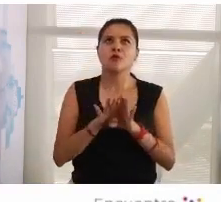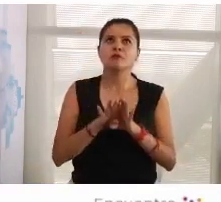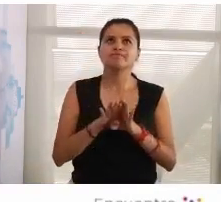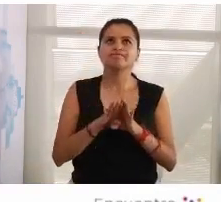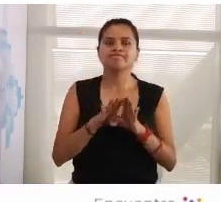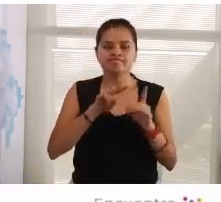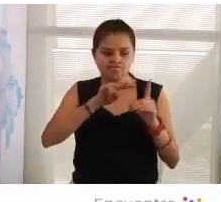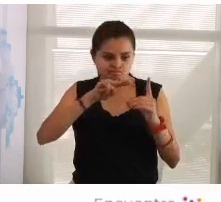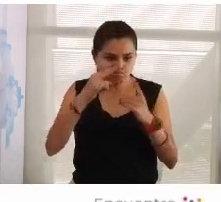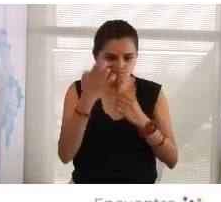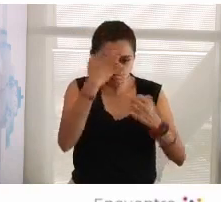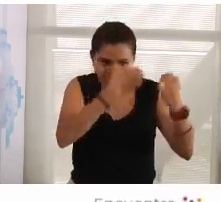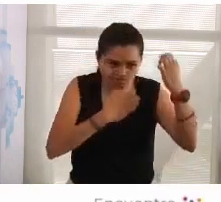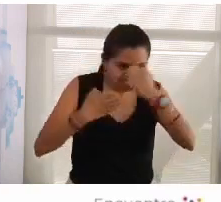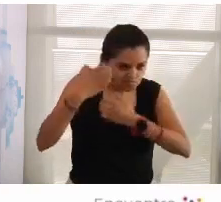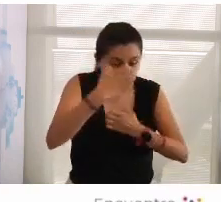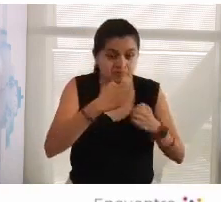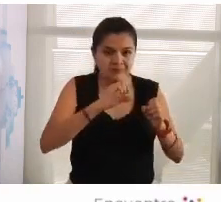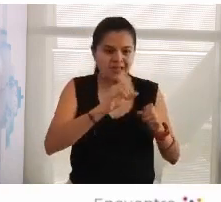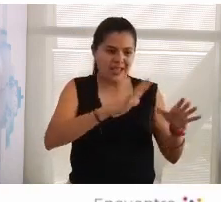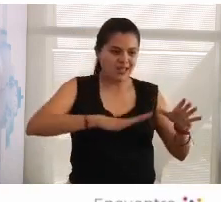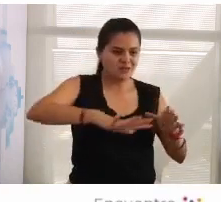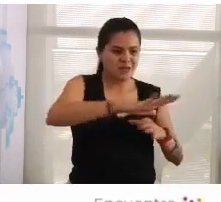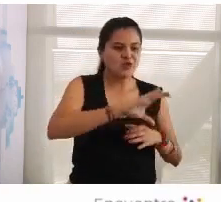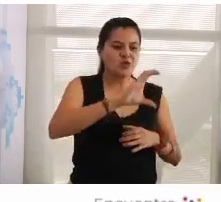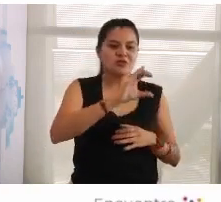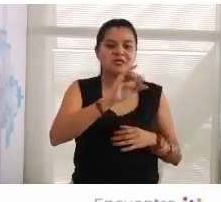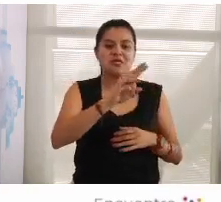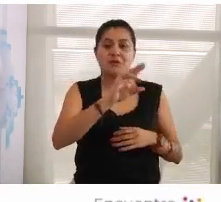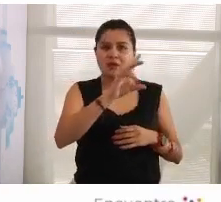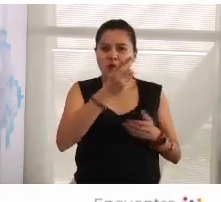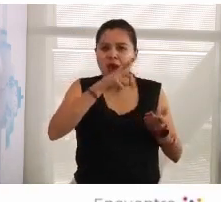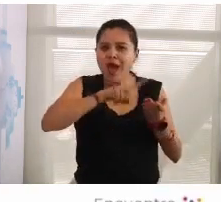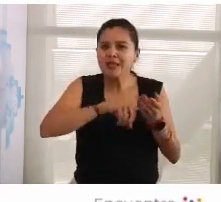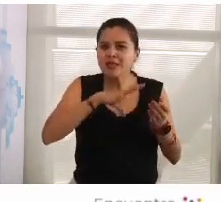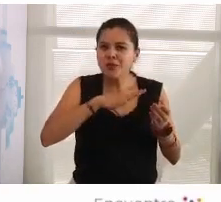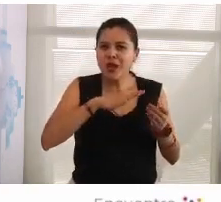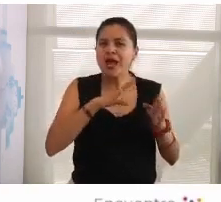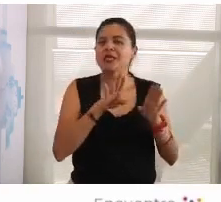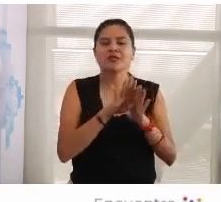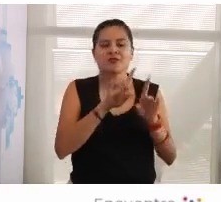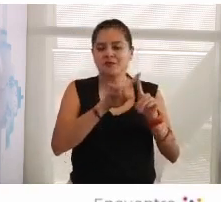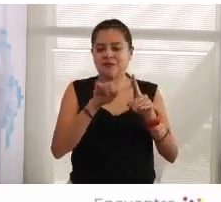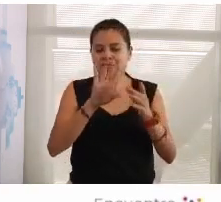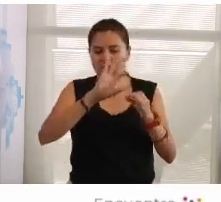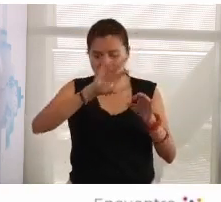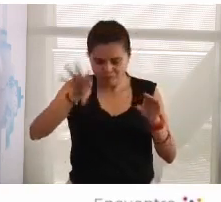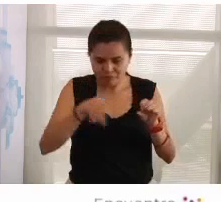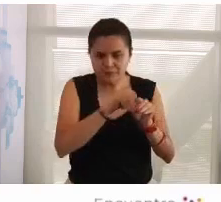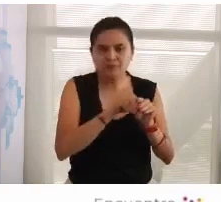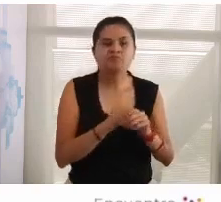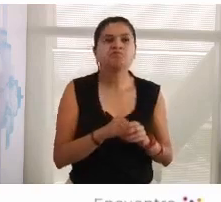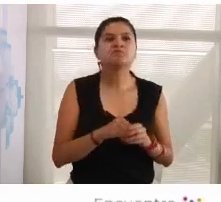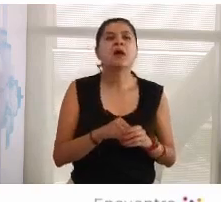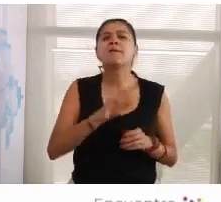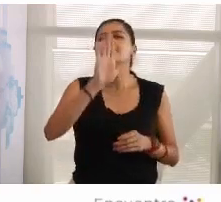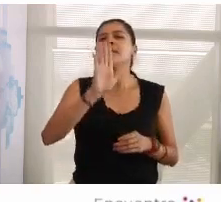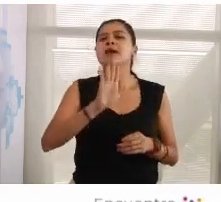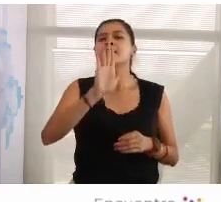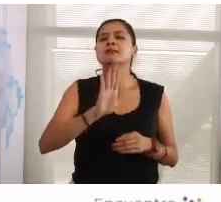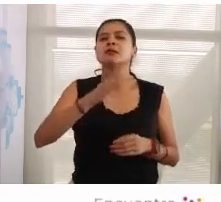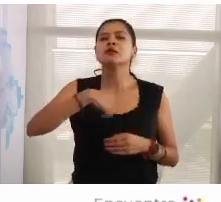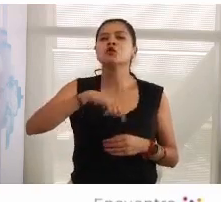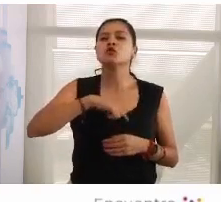dentro del espacio cívico están los partidos políticos, ¿no? Eso también no nos olvidemos porque siempre es como que estamos, pareciera que